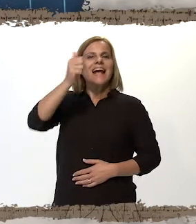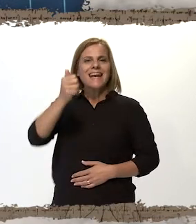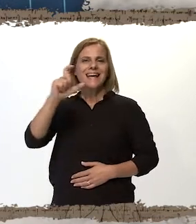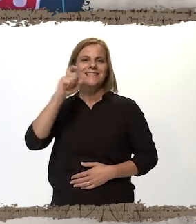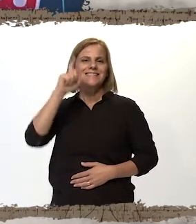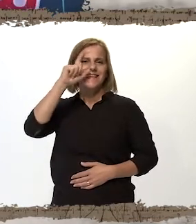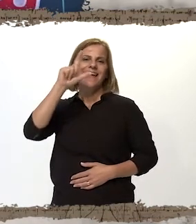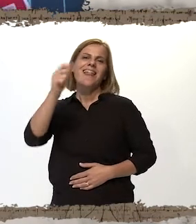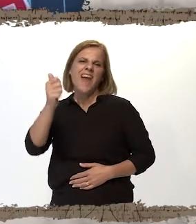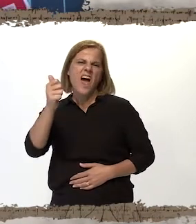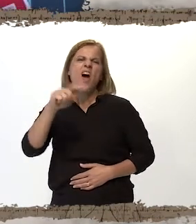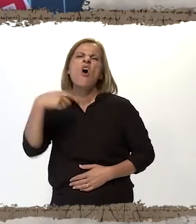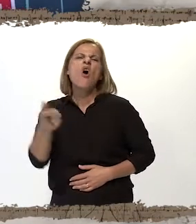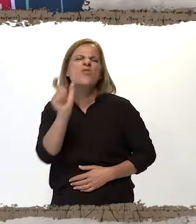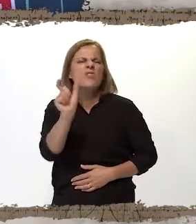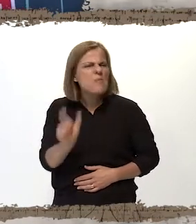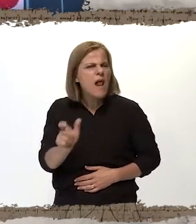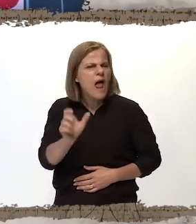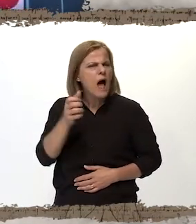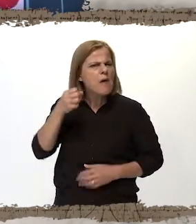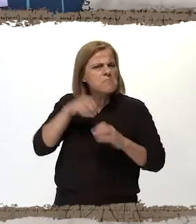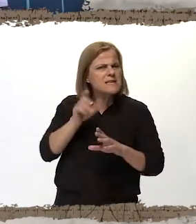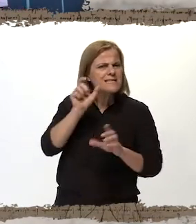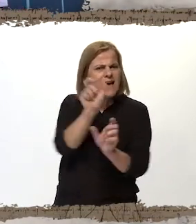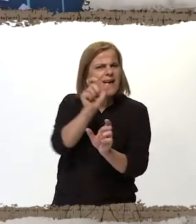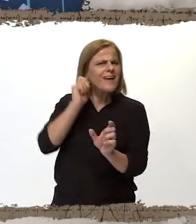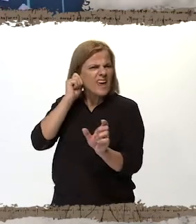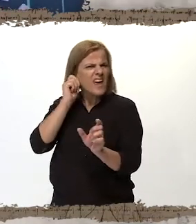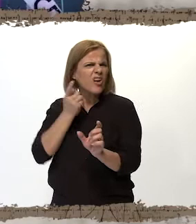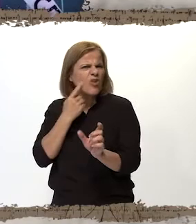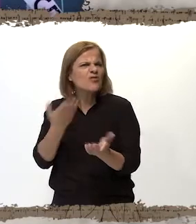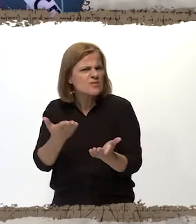Graciela. ¿Qué otras palabras con G conocés?